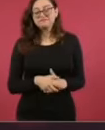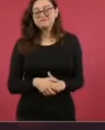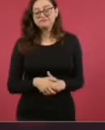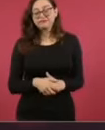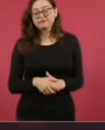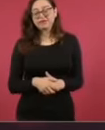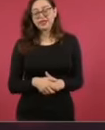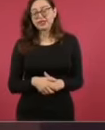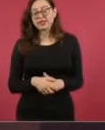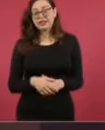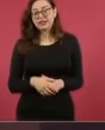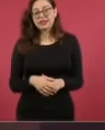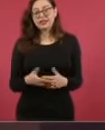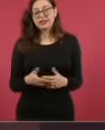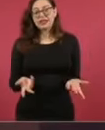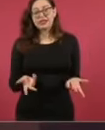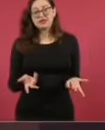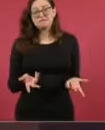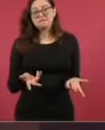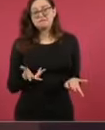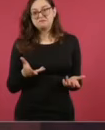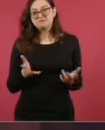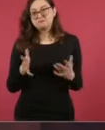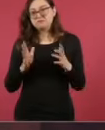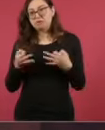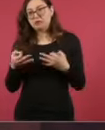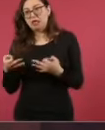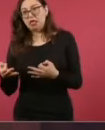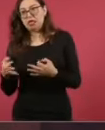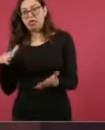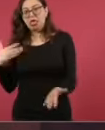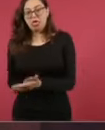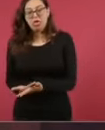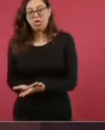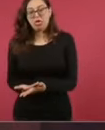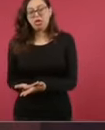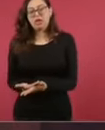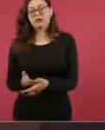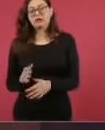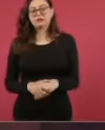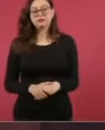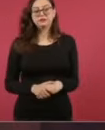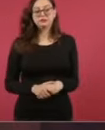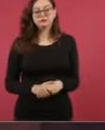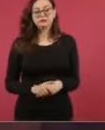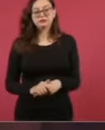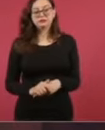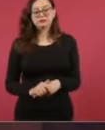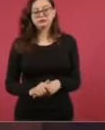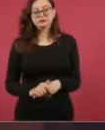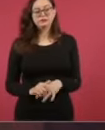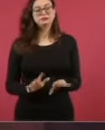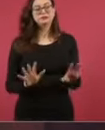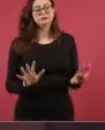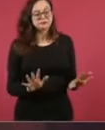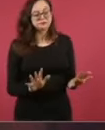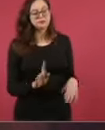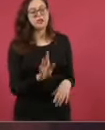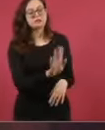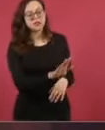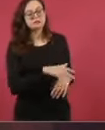presidencia, el movimiento de transformación no iba a tener